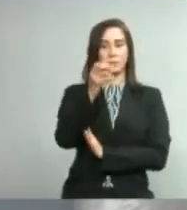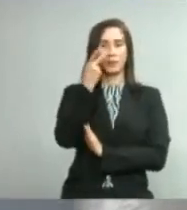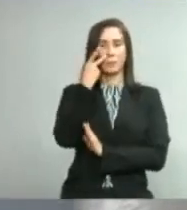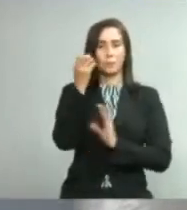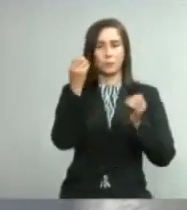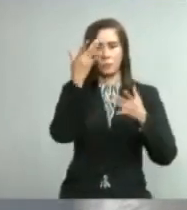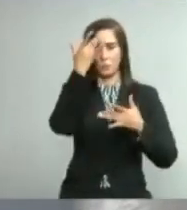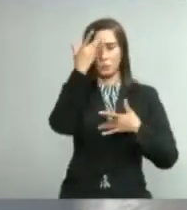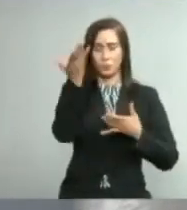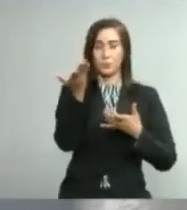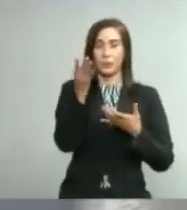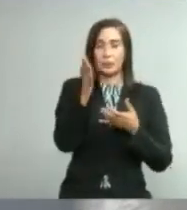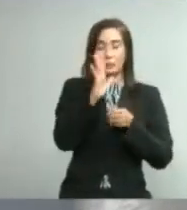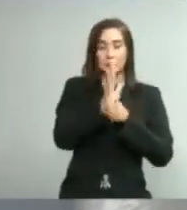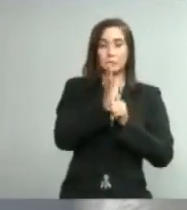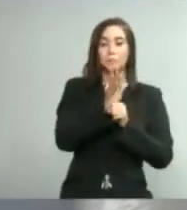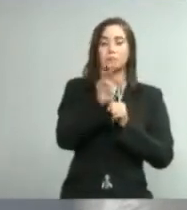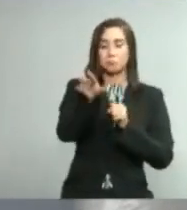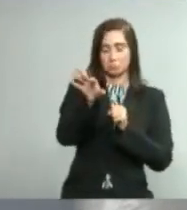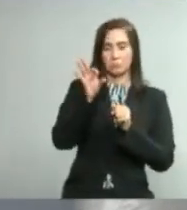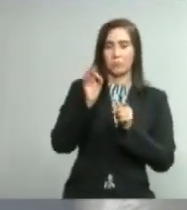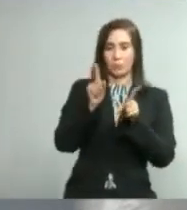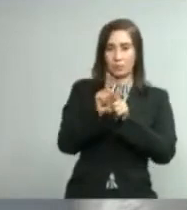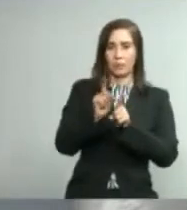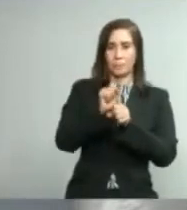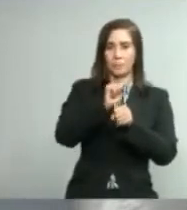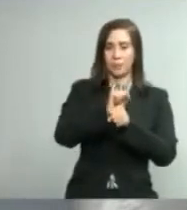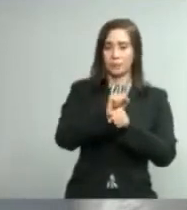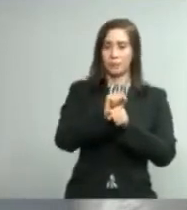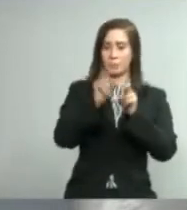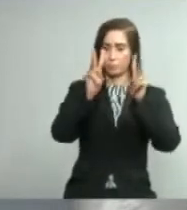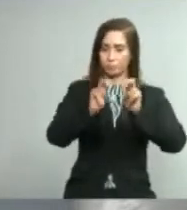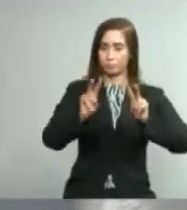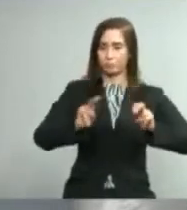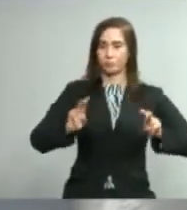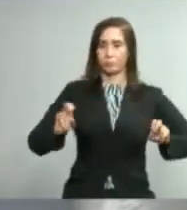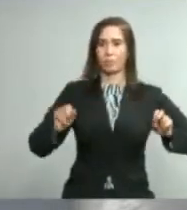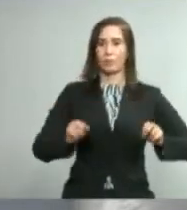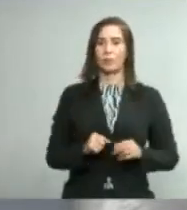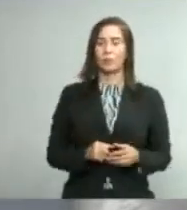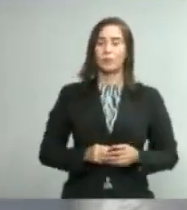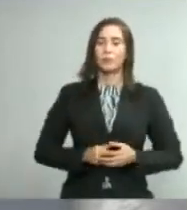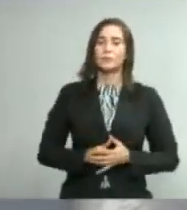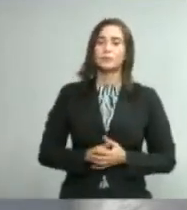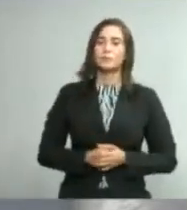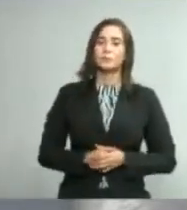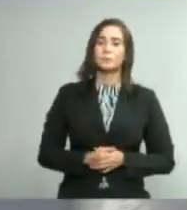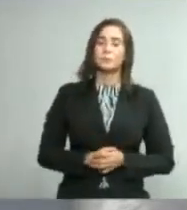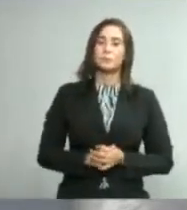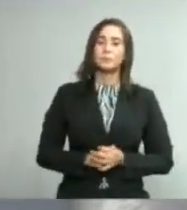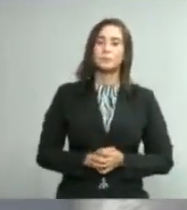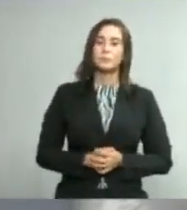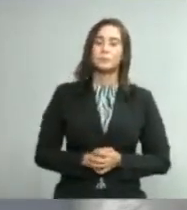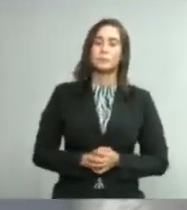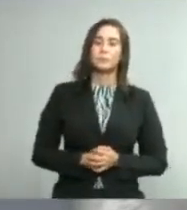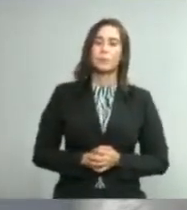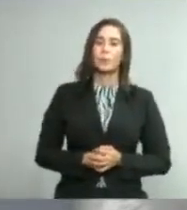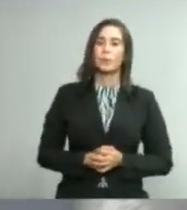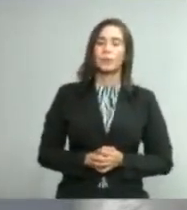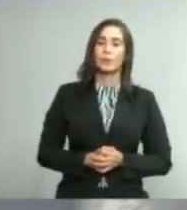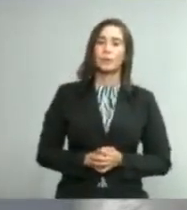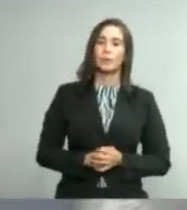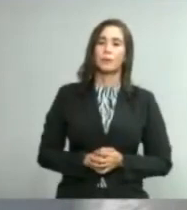digamos reúnan las características que están descritas en los procedimientos